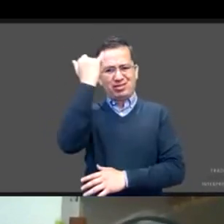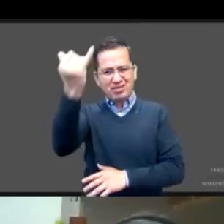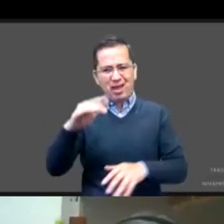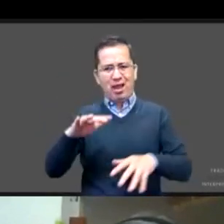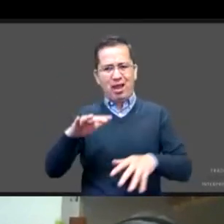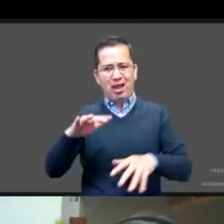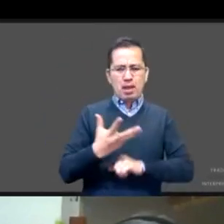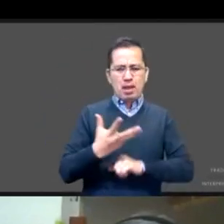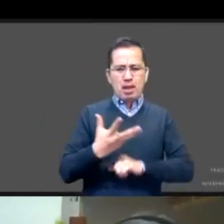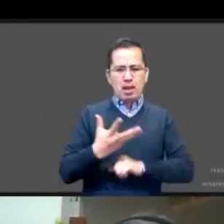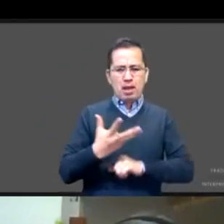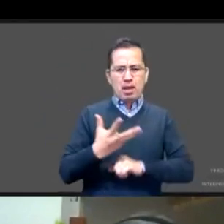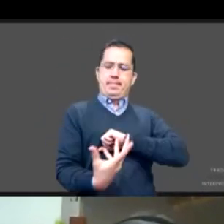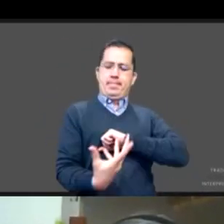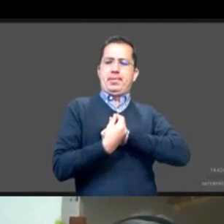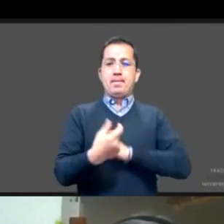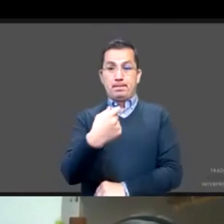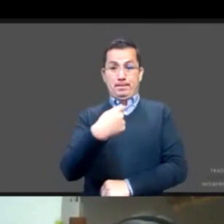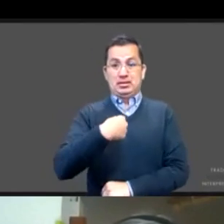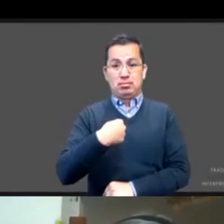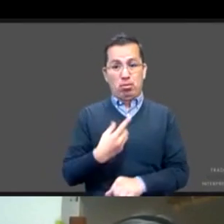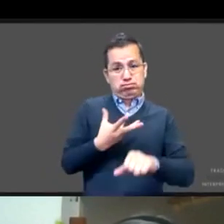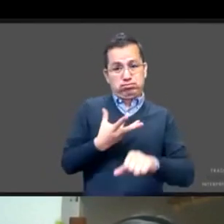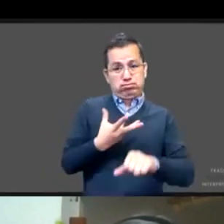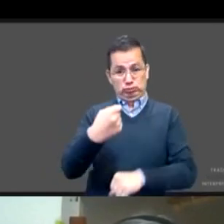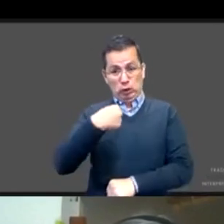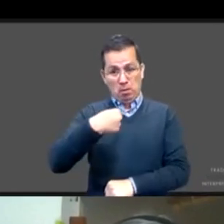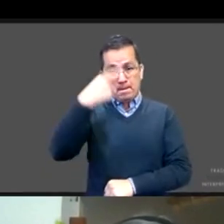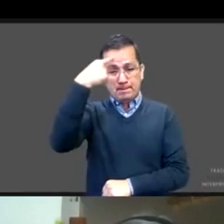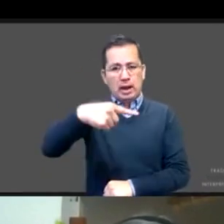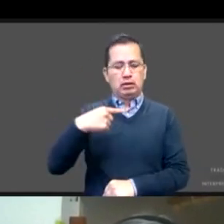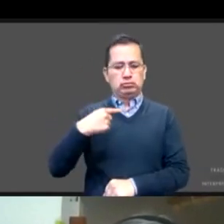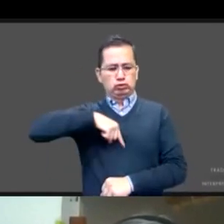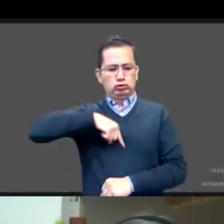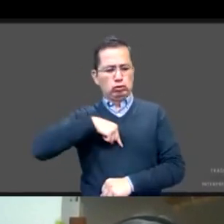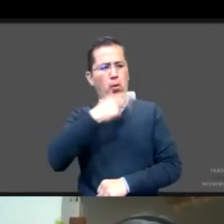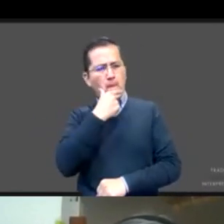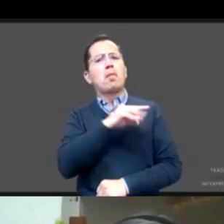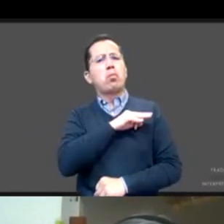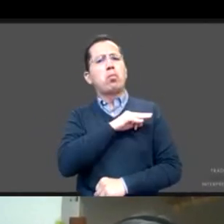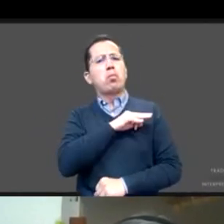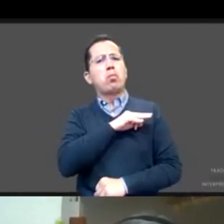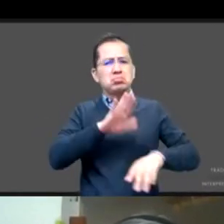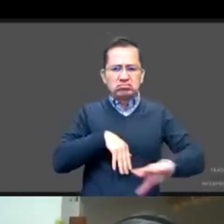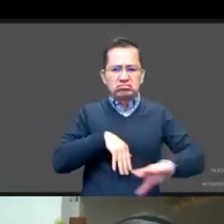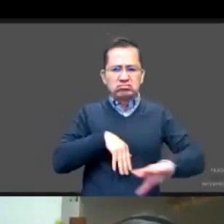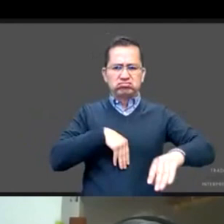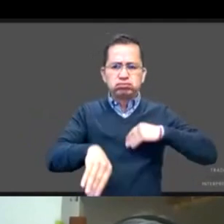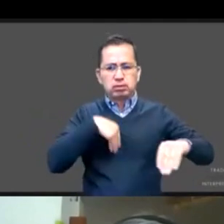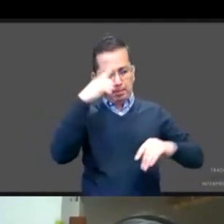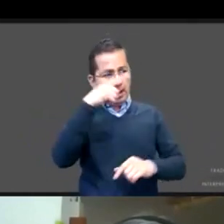hombres busquemos como un movimiento sustantivo la igualdad de género, que busquemos la igualdad de